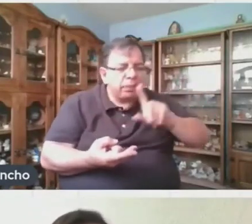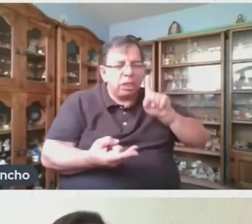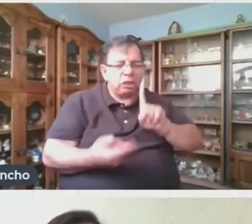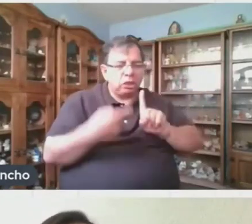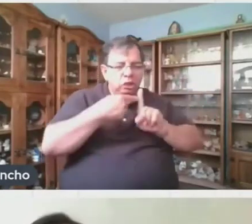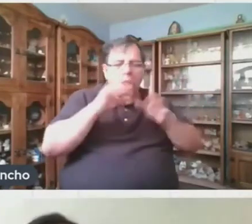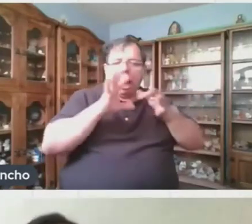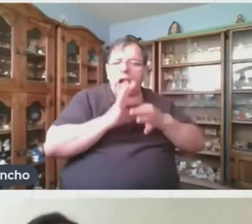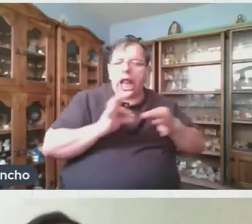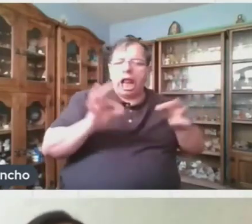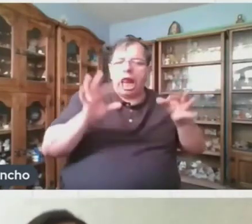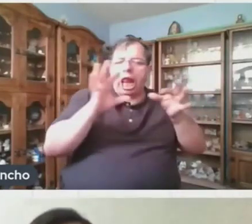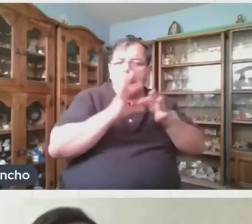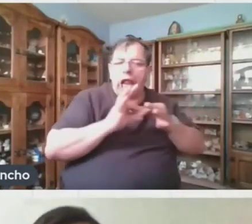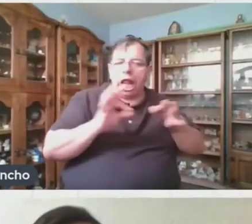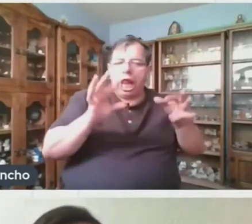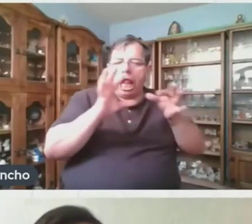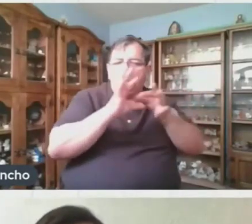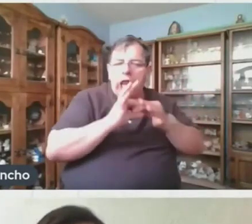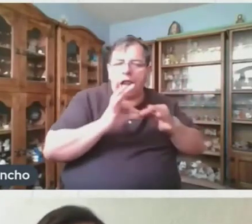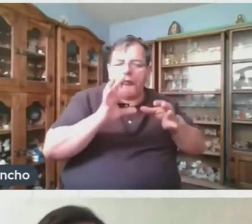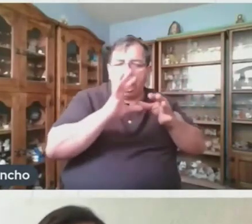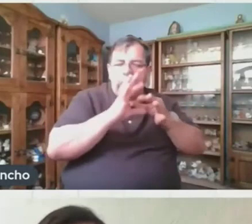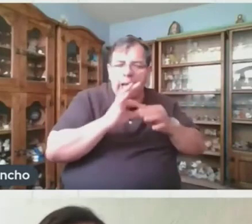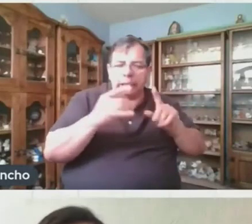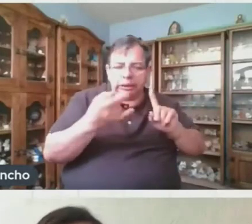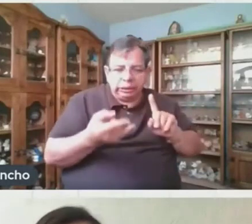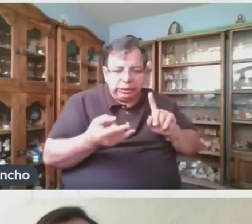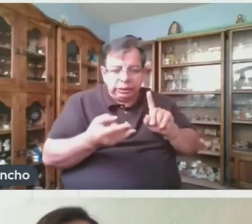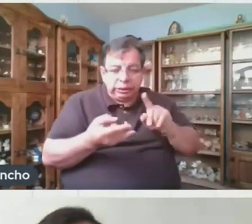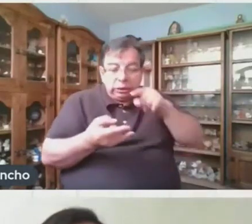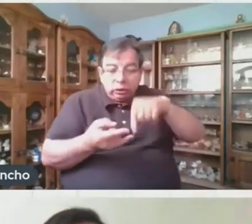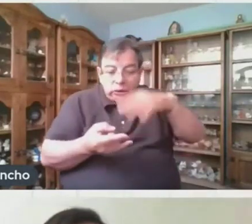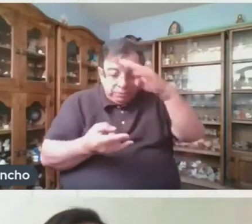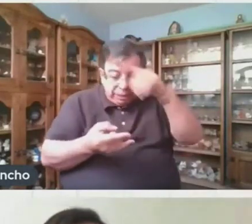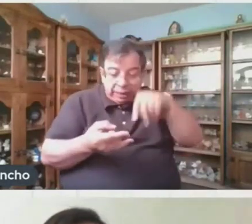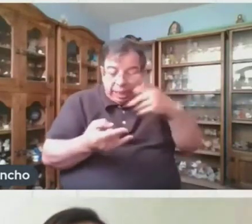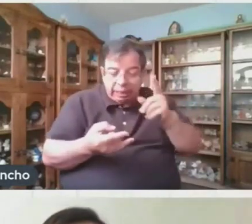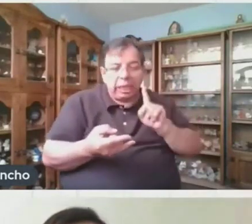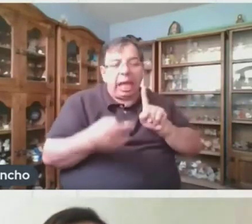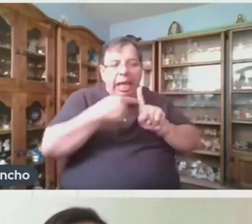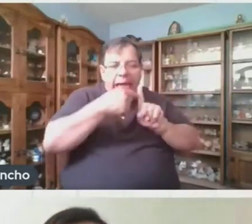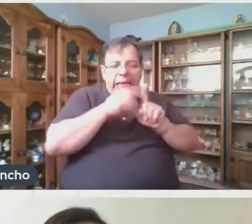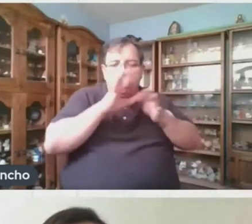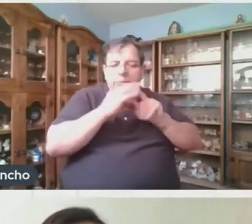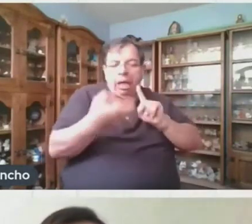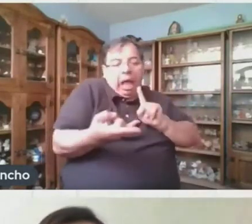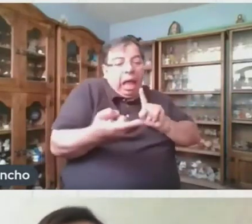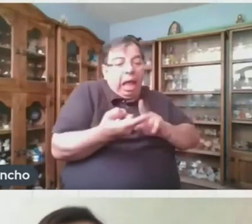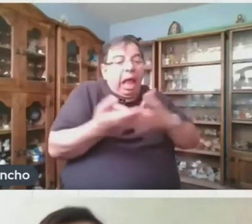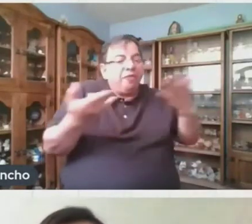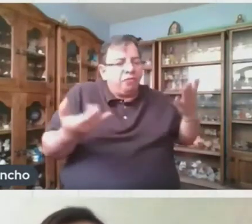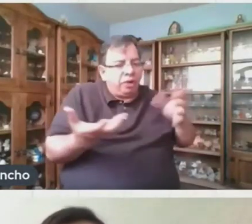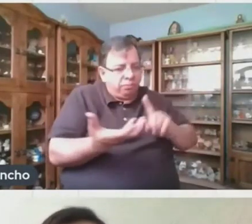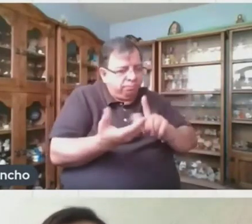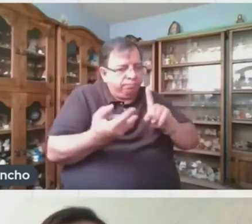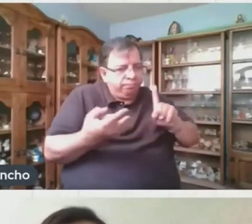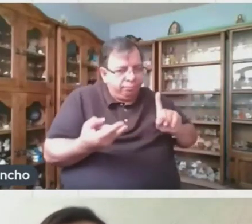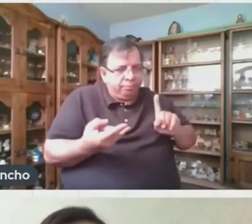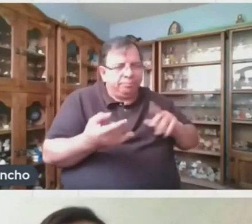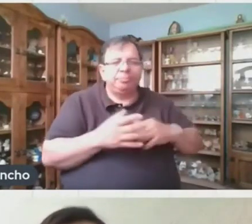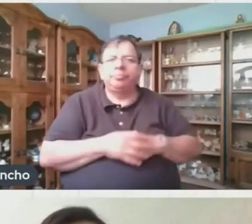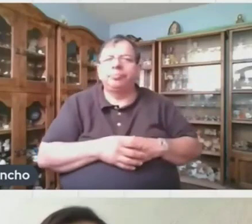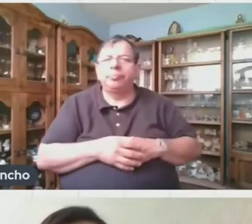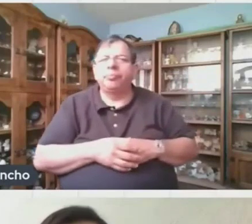Describiendo Y Relatando Aquello Que Cada Uno De Los Personajes Piensa Y Y Hace Ok Tenemos